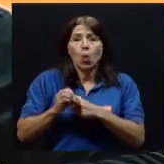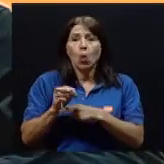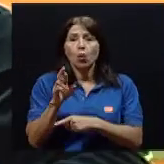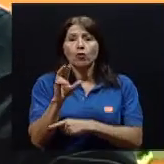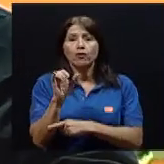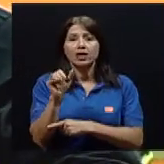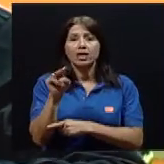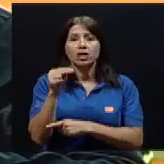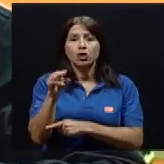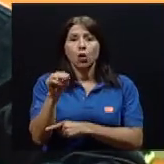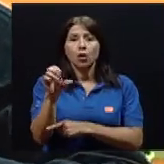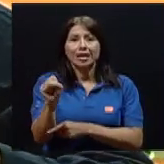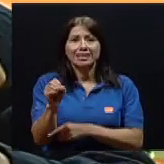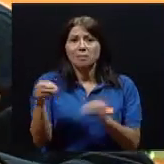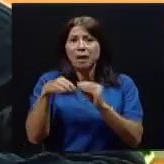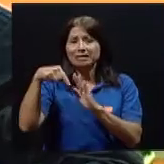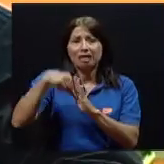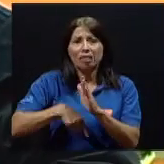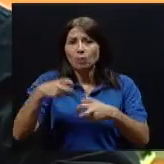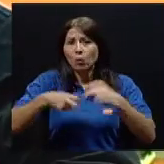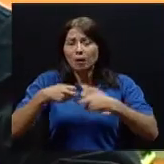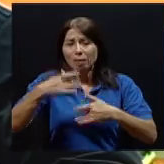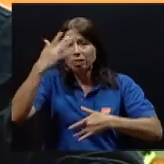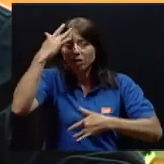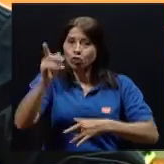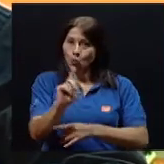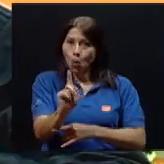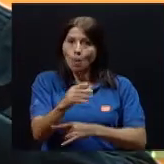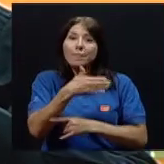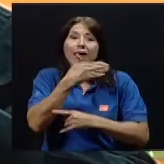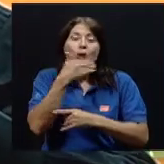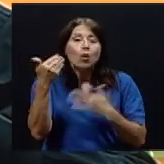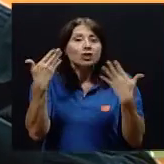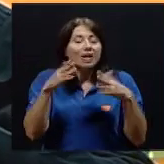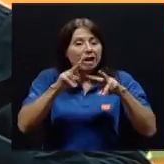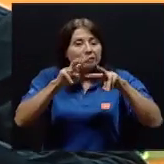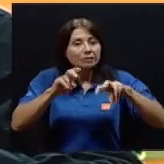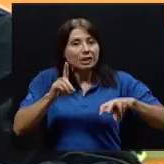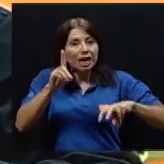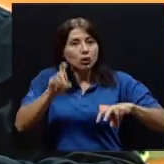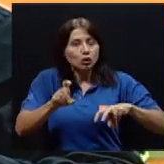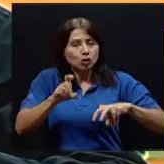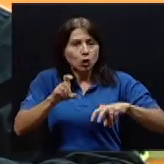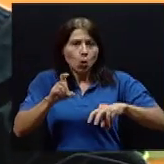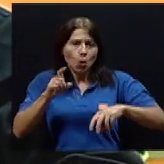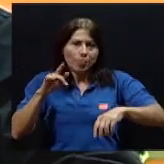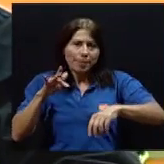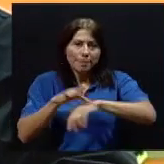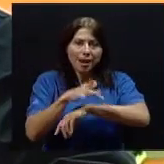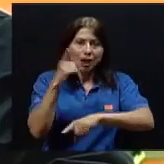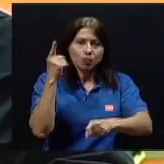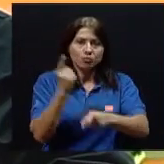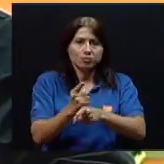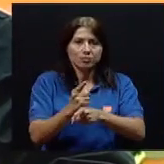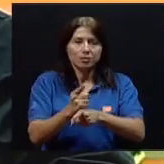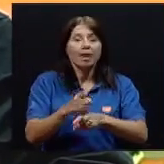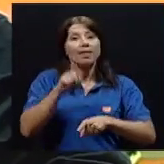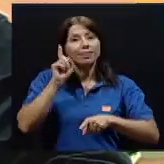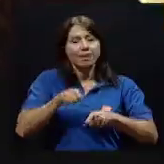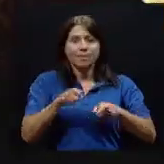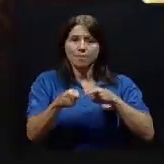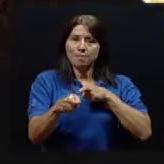sino además de un diagnóstico, ojalá, acertado y temprano, un manejo preventivo de las complicaciones.